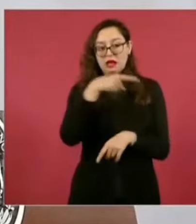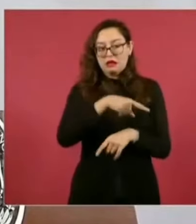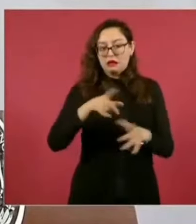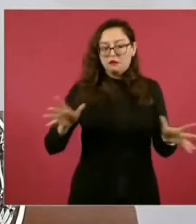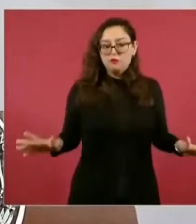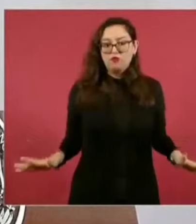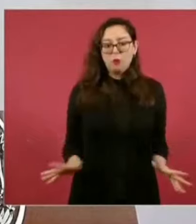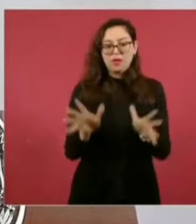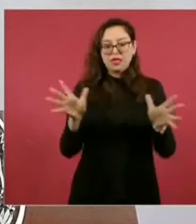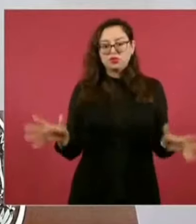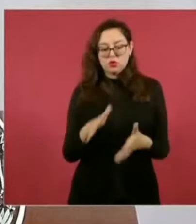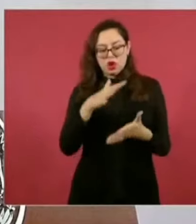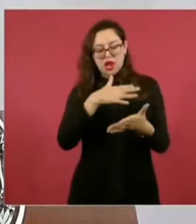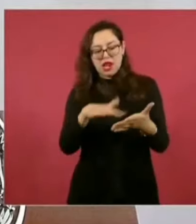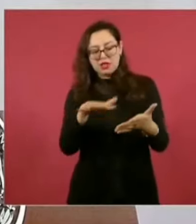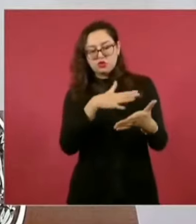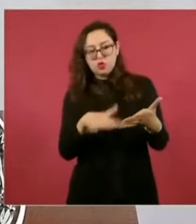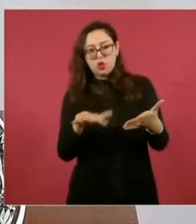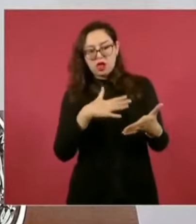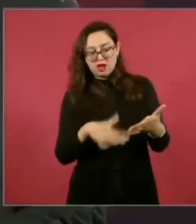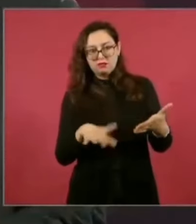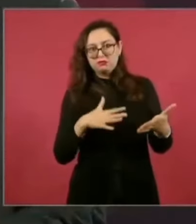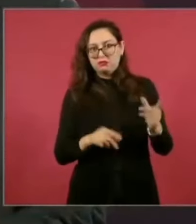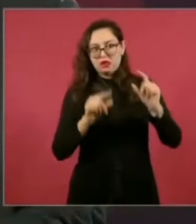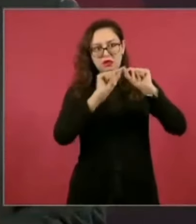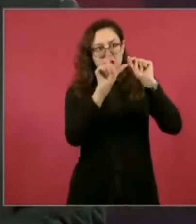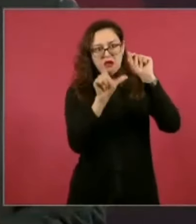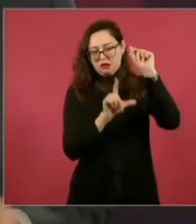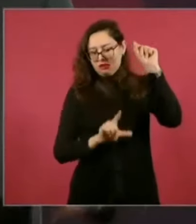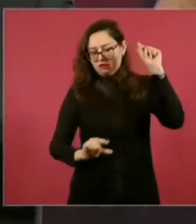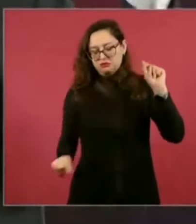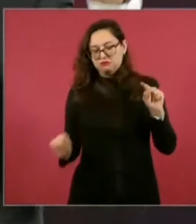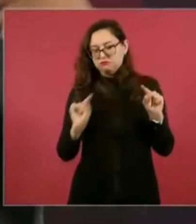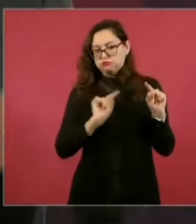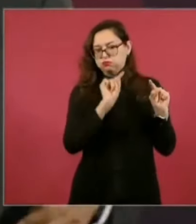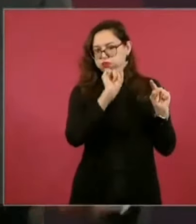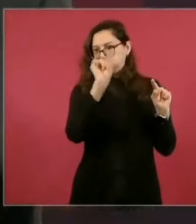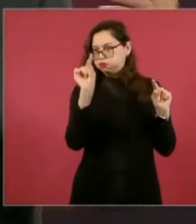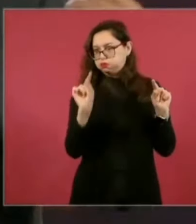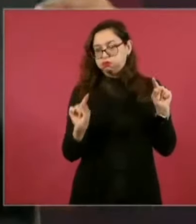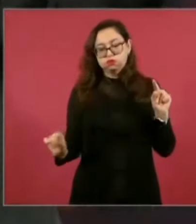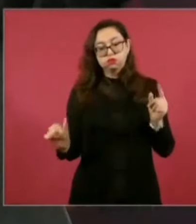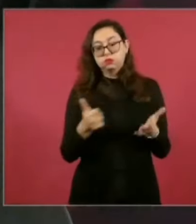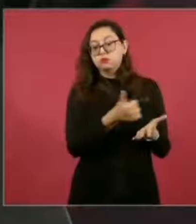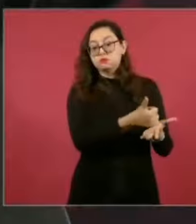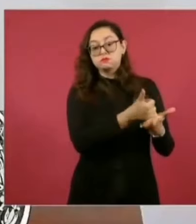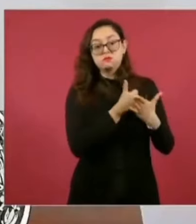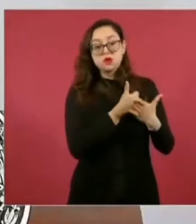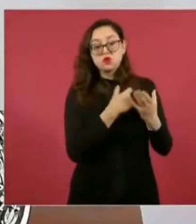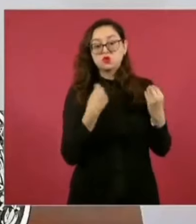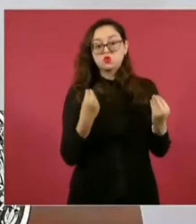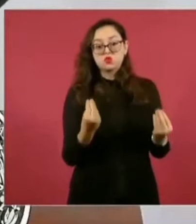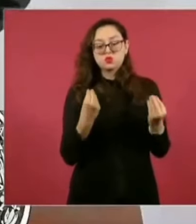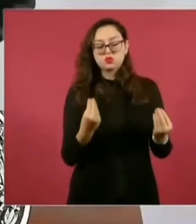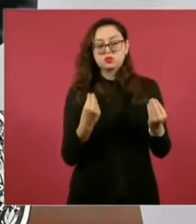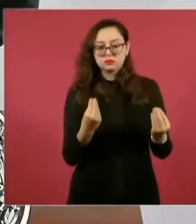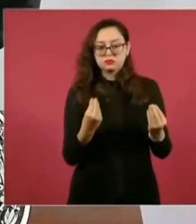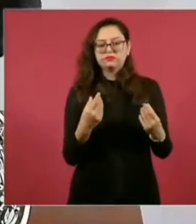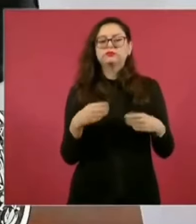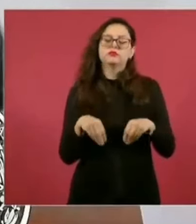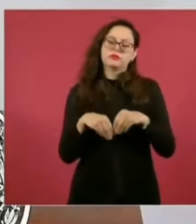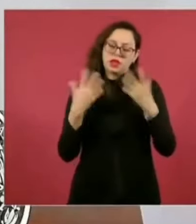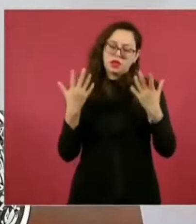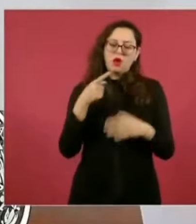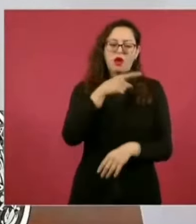y bueno, me ha ayudado, claro que ella ha seguido dando